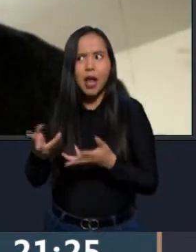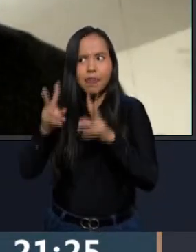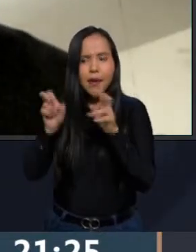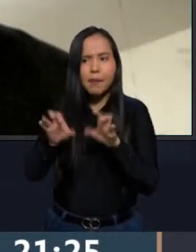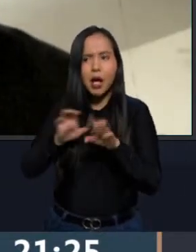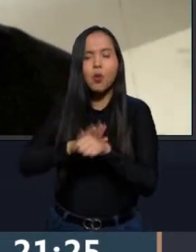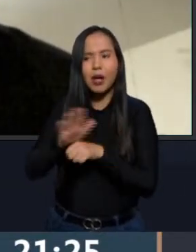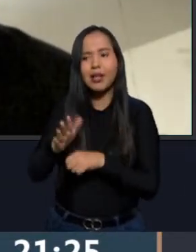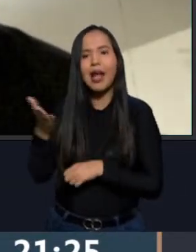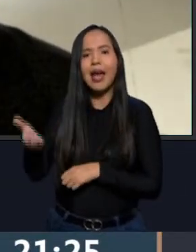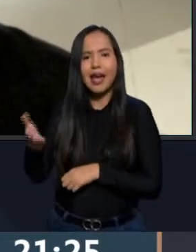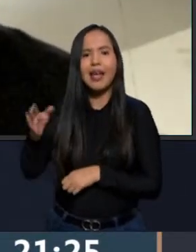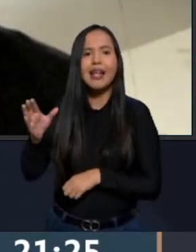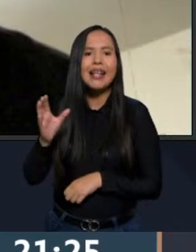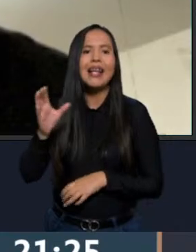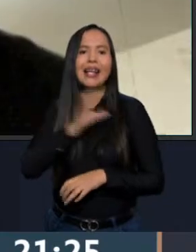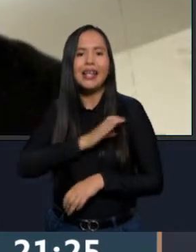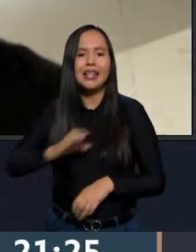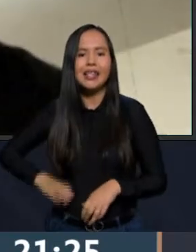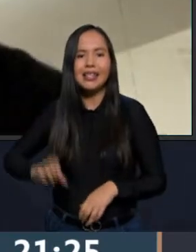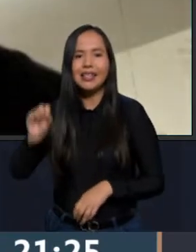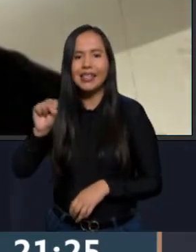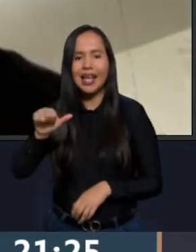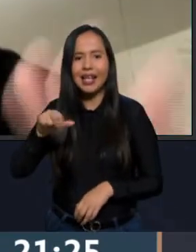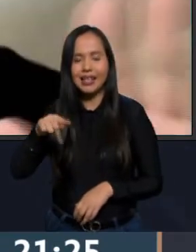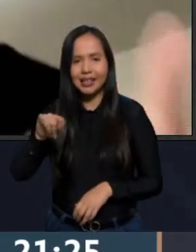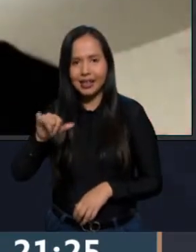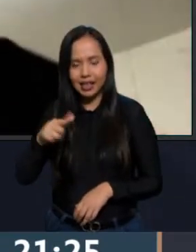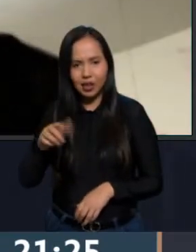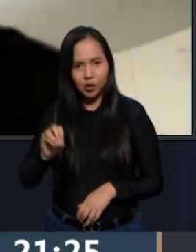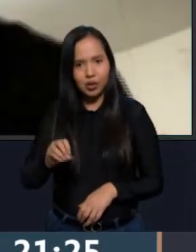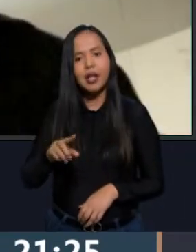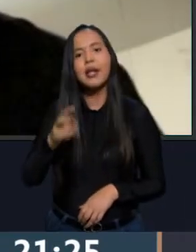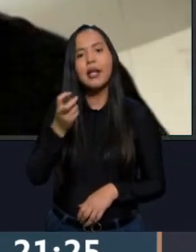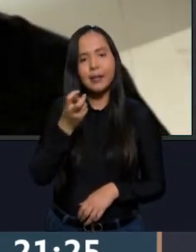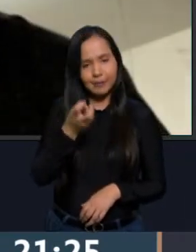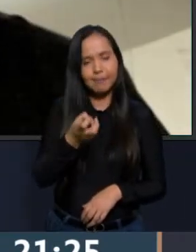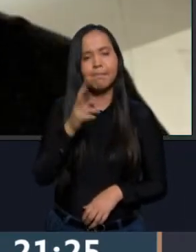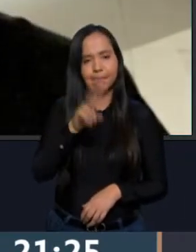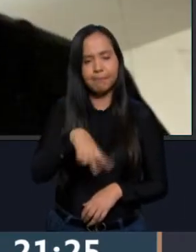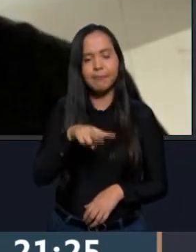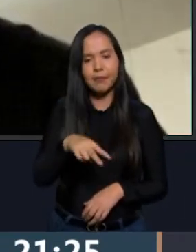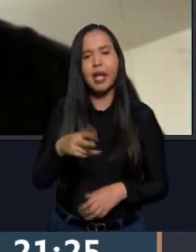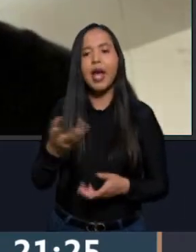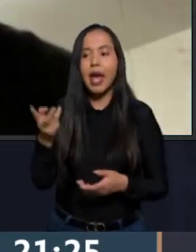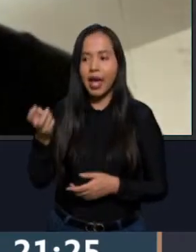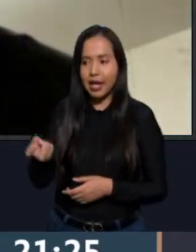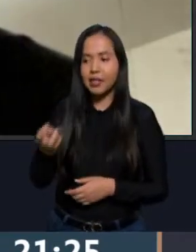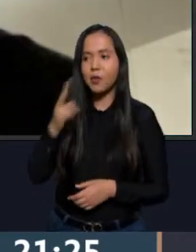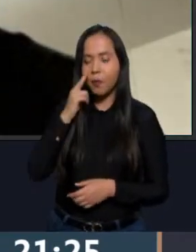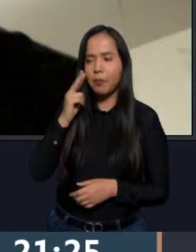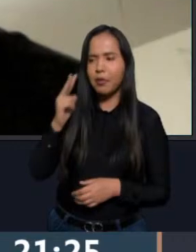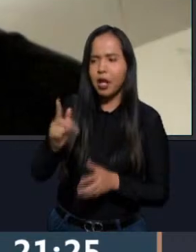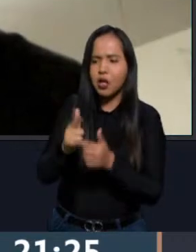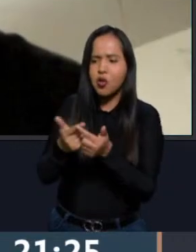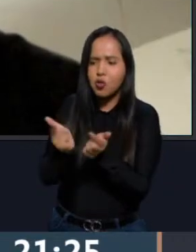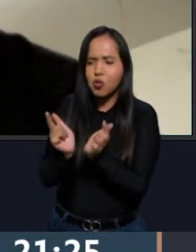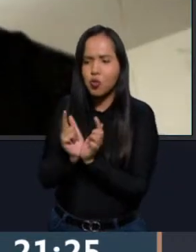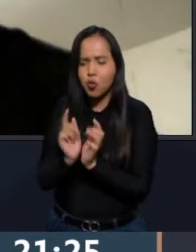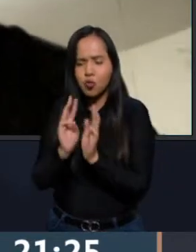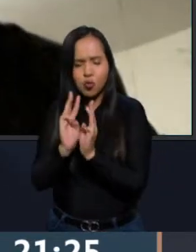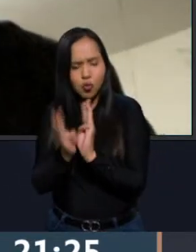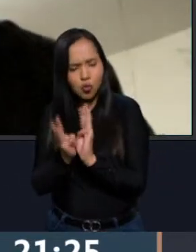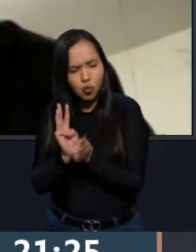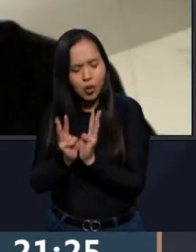evento del candidato Santiago Tahuado. Sí, claro. Bueno, esta convocatoria que salió, se empezó a publicar en los grupos de WhatsApp,